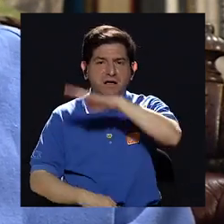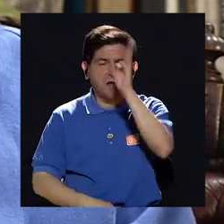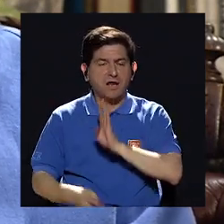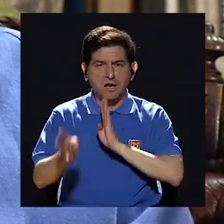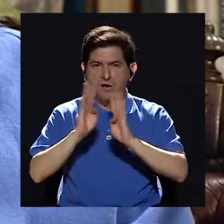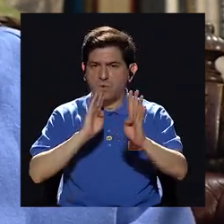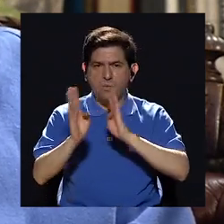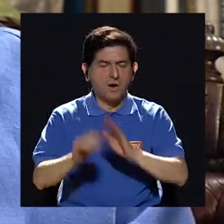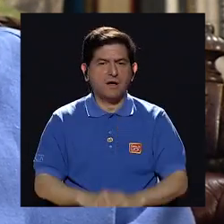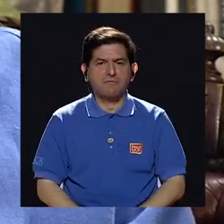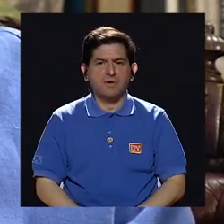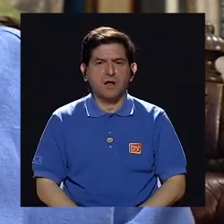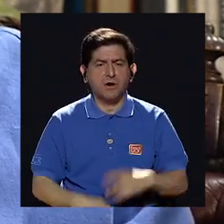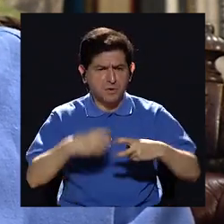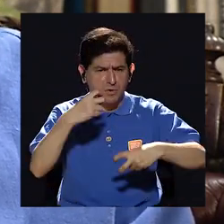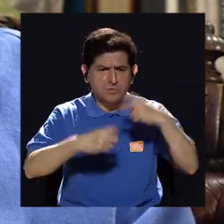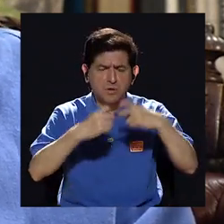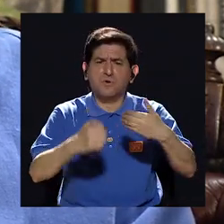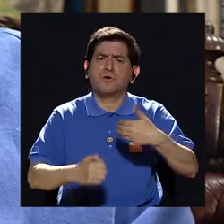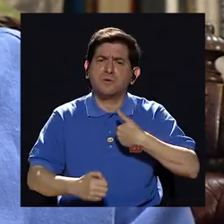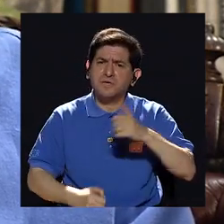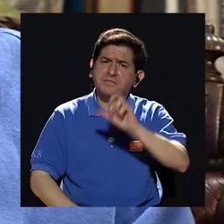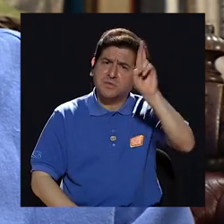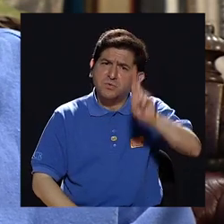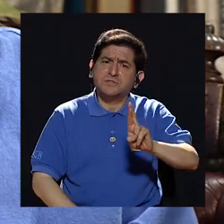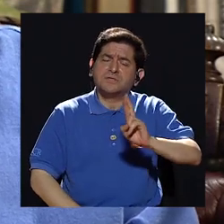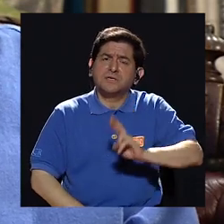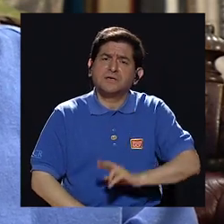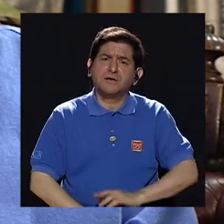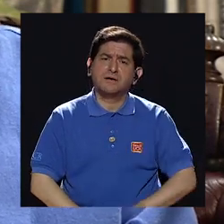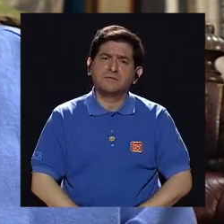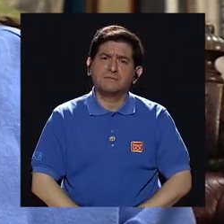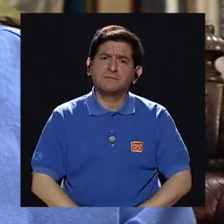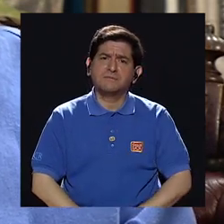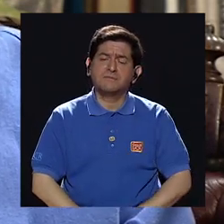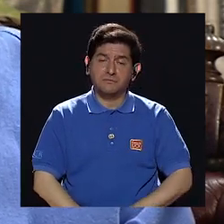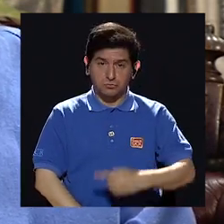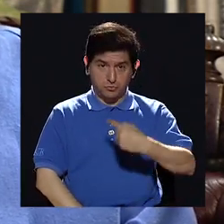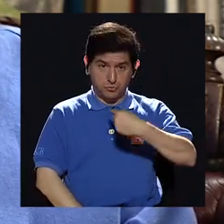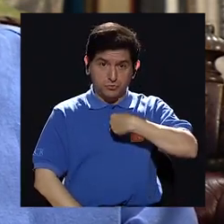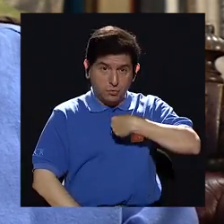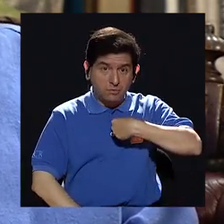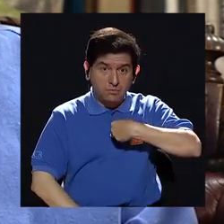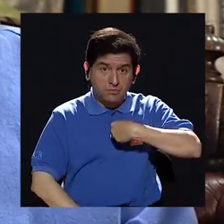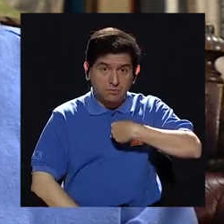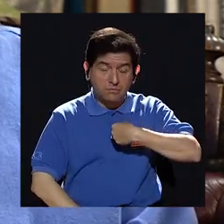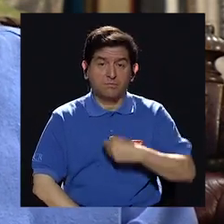pudimos hablar de los problemas que enfrentaba Costa Rica. Yo me había